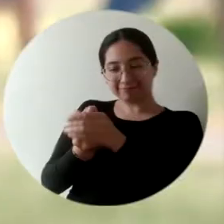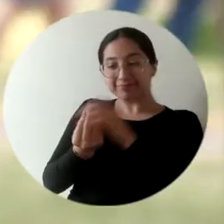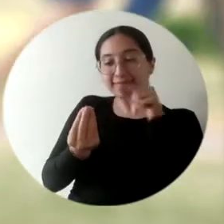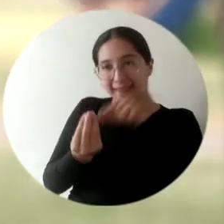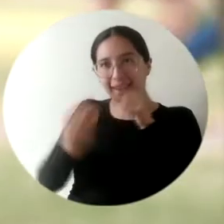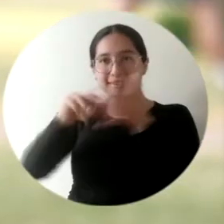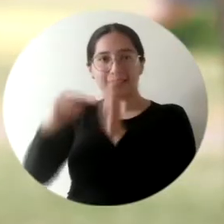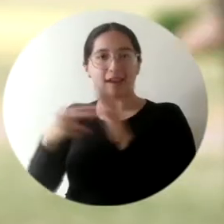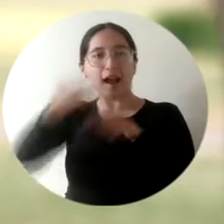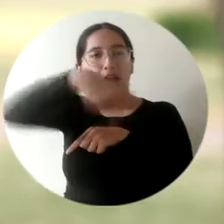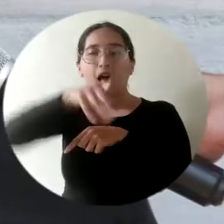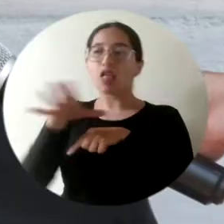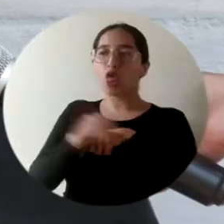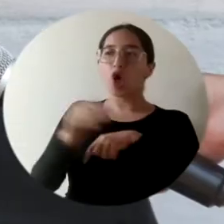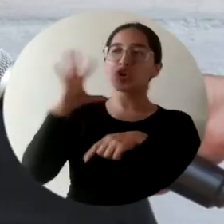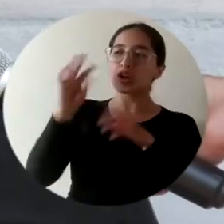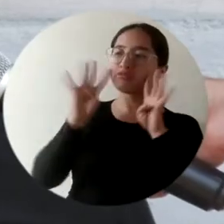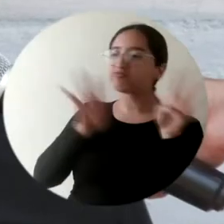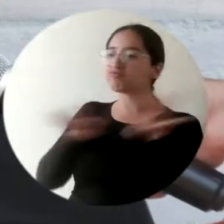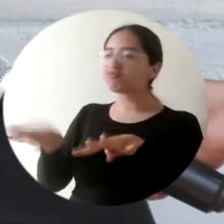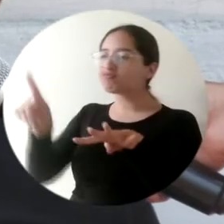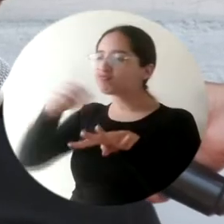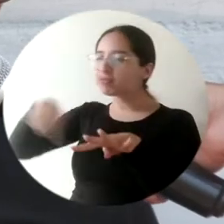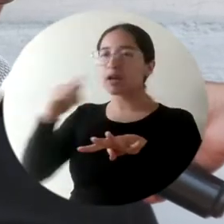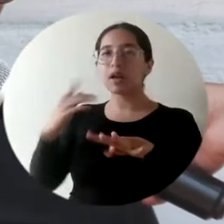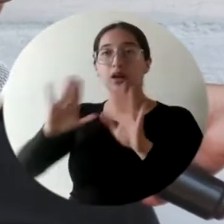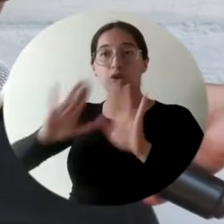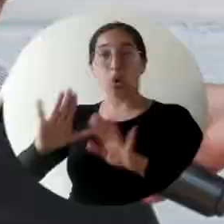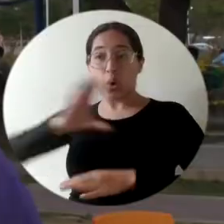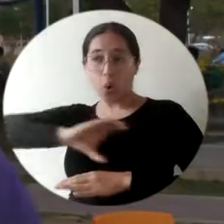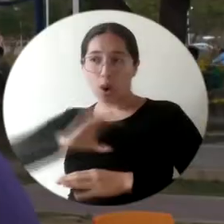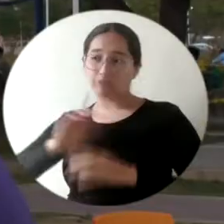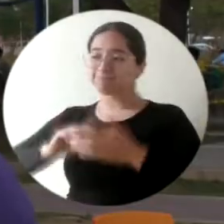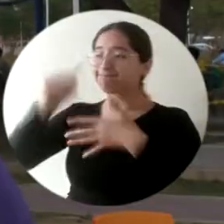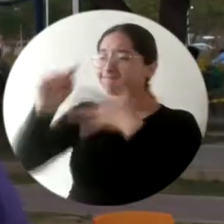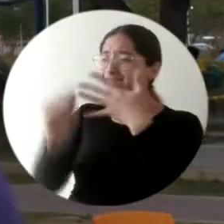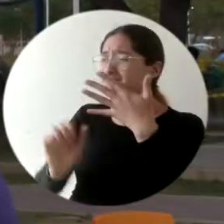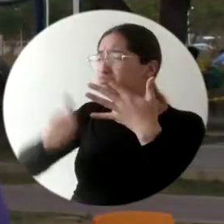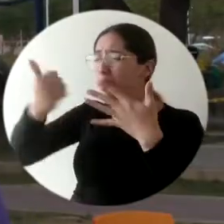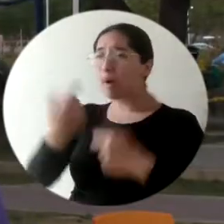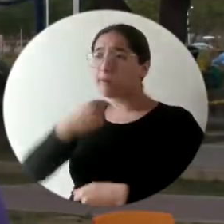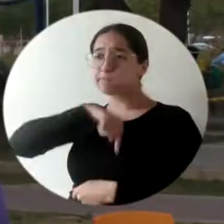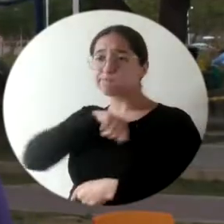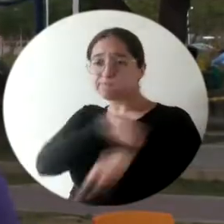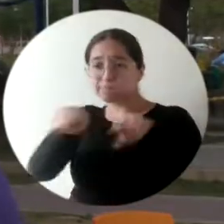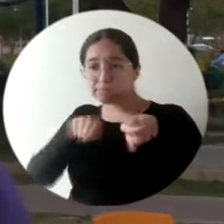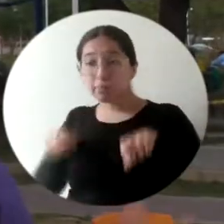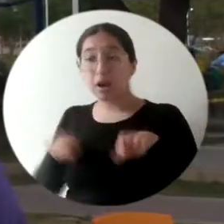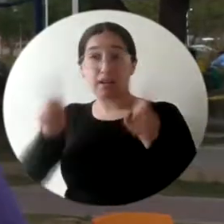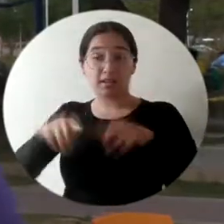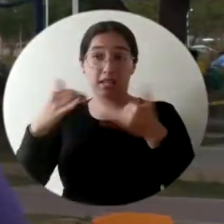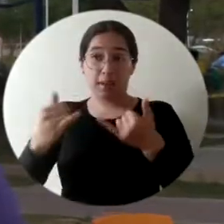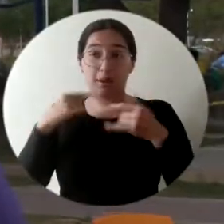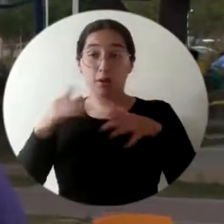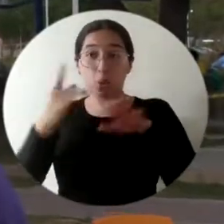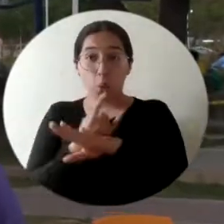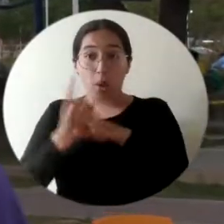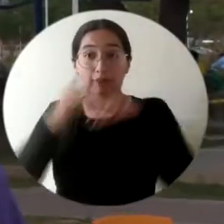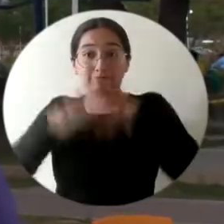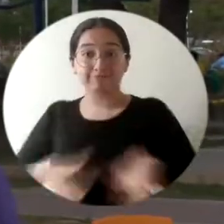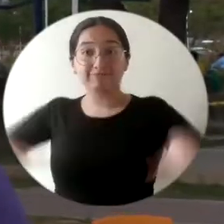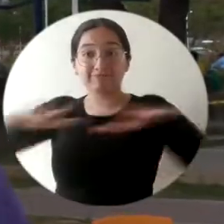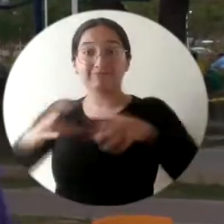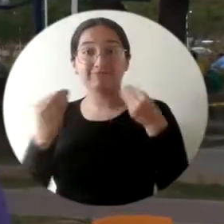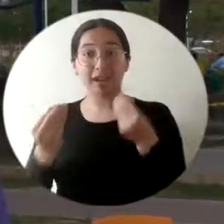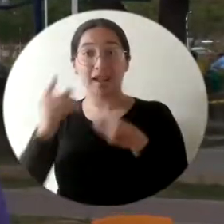eduquemos a nuestra comunidad universitaria, que reconozcamos las cualidades de nuestros estudiantes y que cada día gestemos más espacios en la